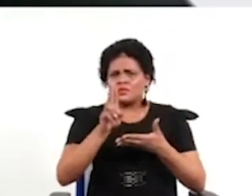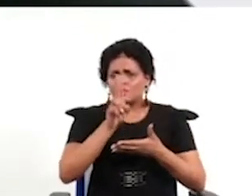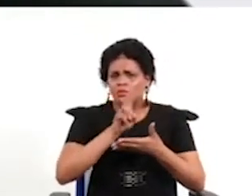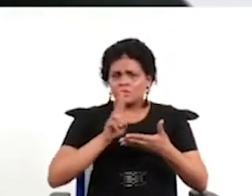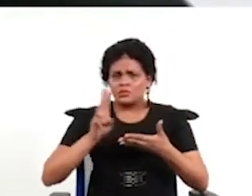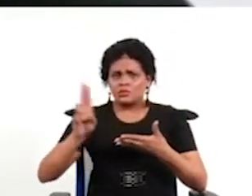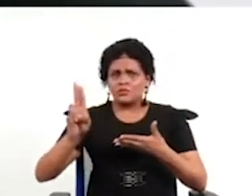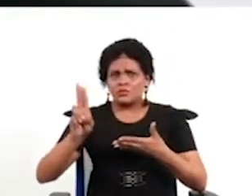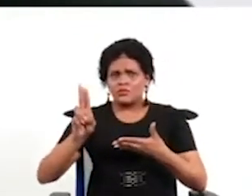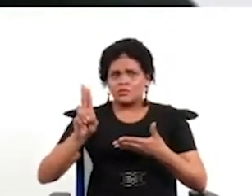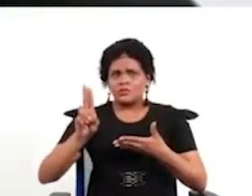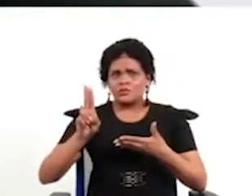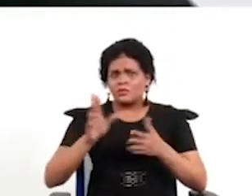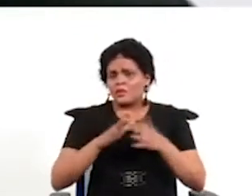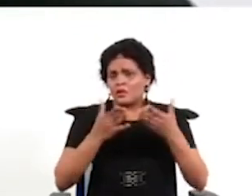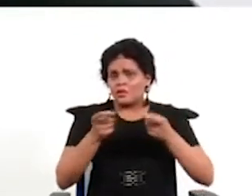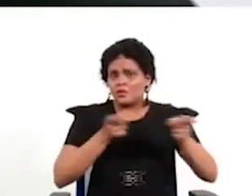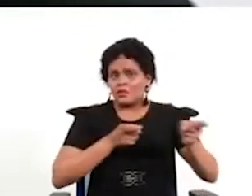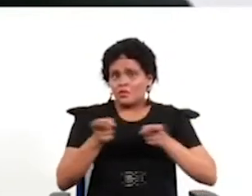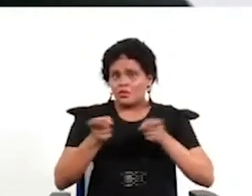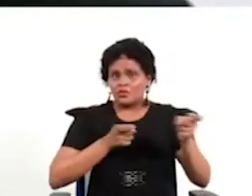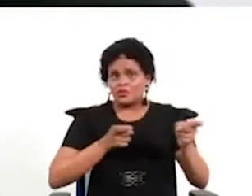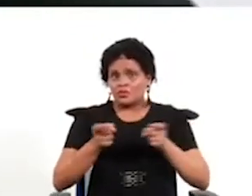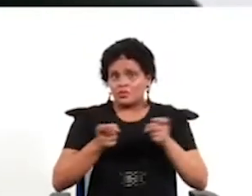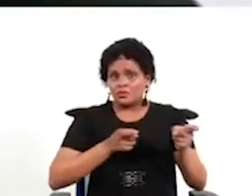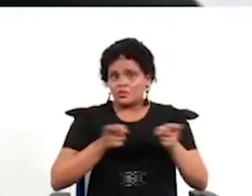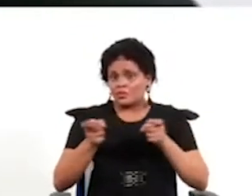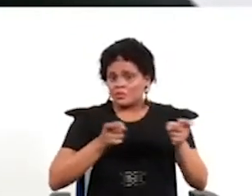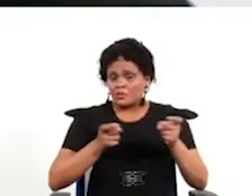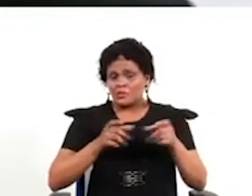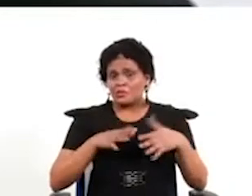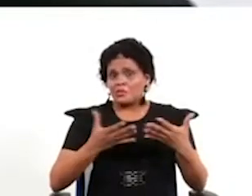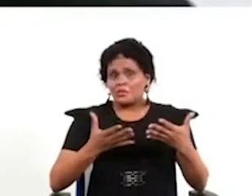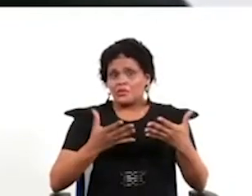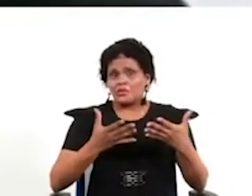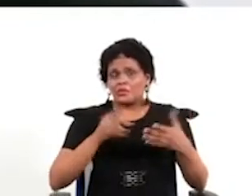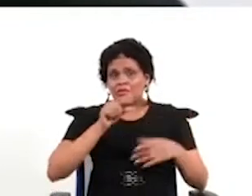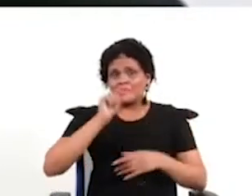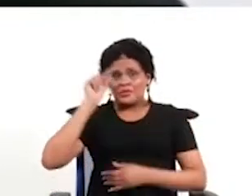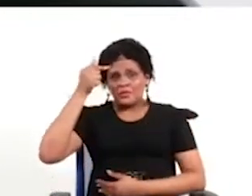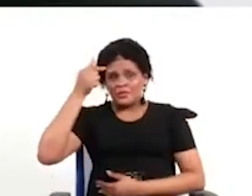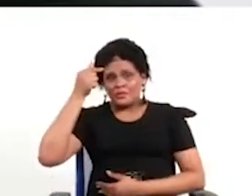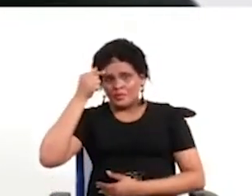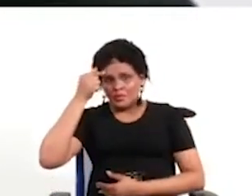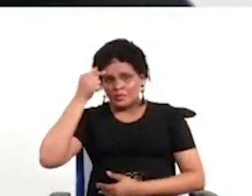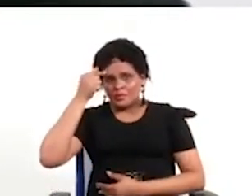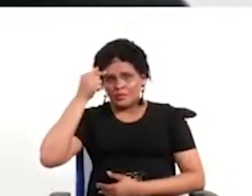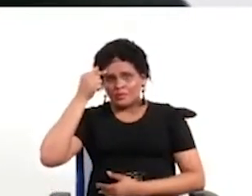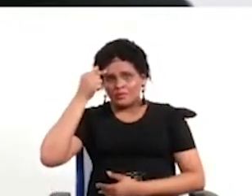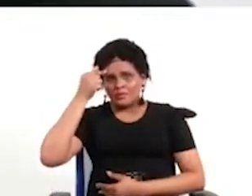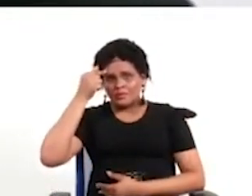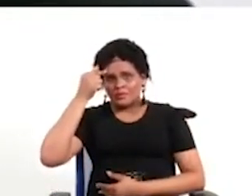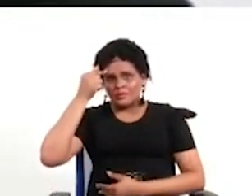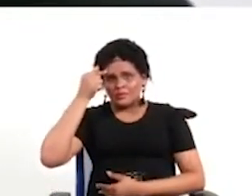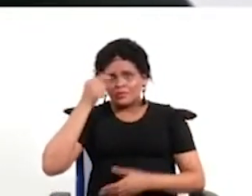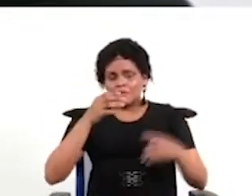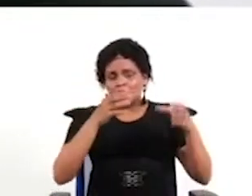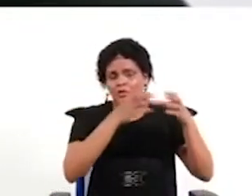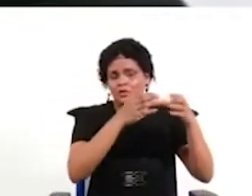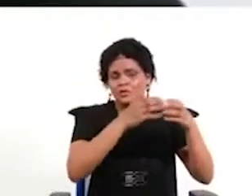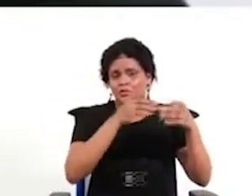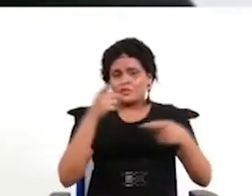o se han utilizado para controlar o evitar el control o manipulación de los gobiernos de turno a grupos